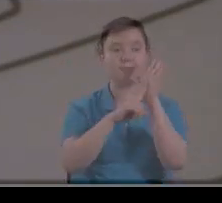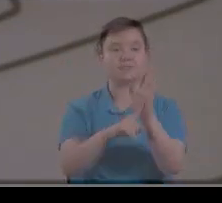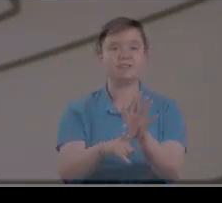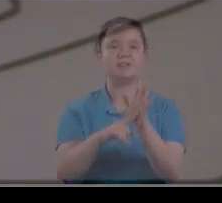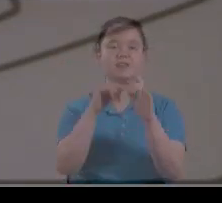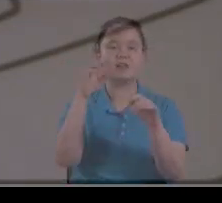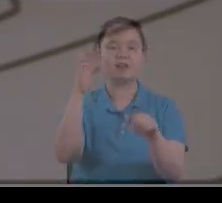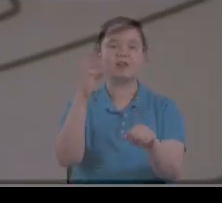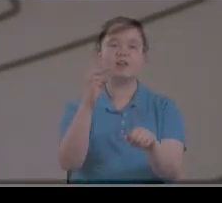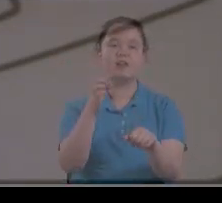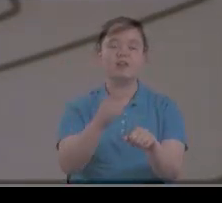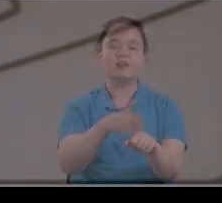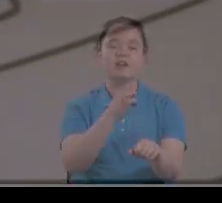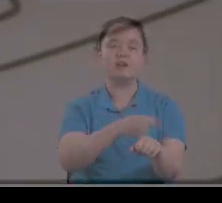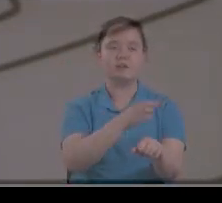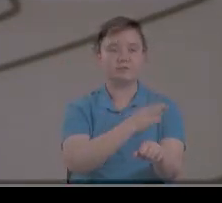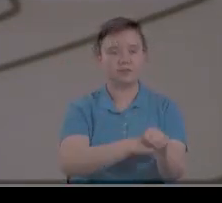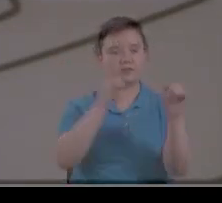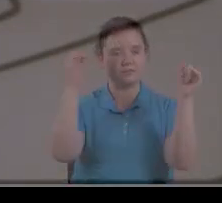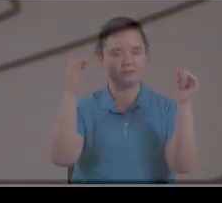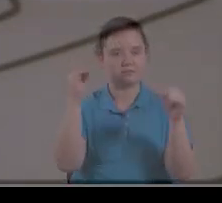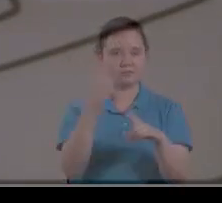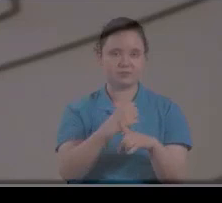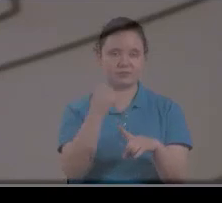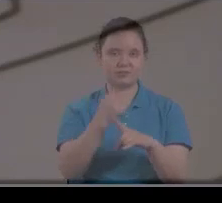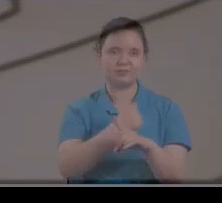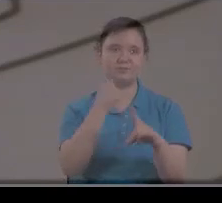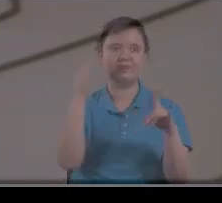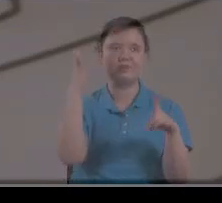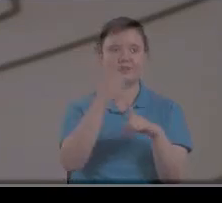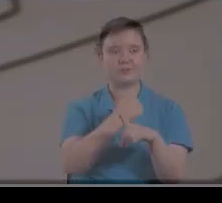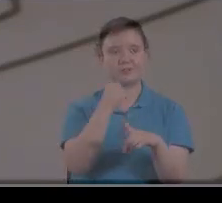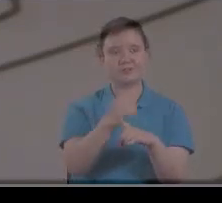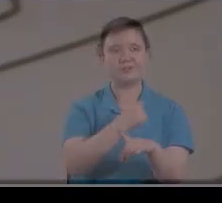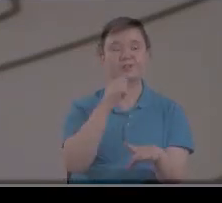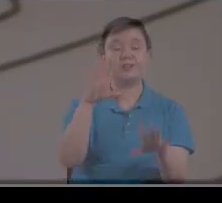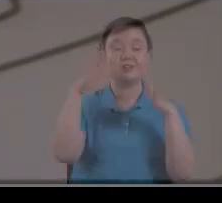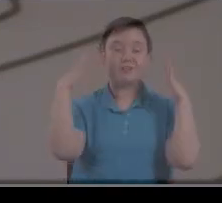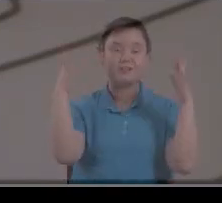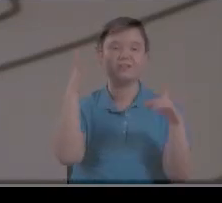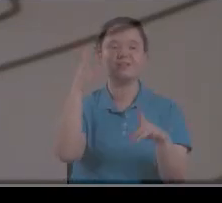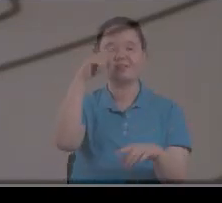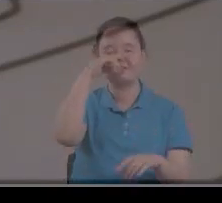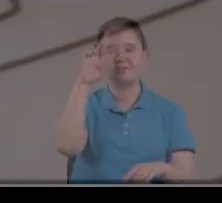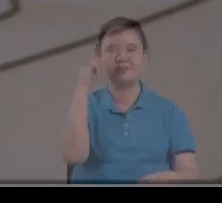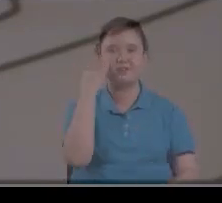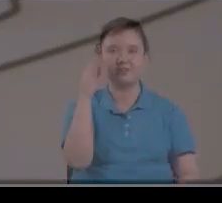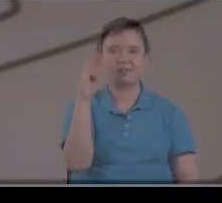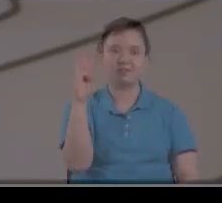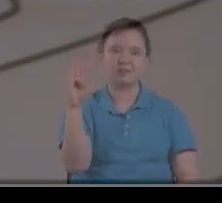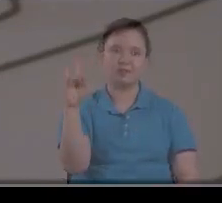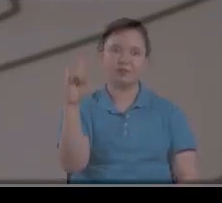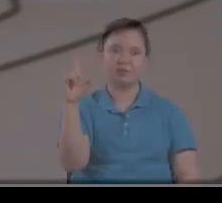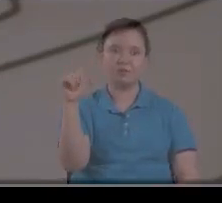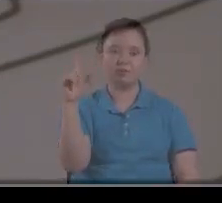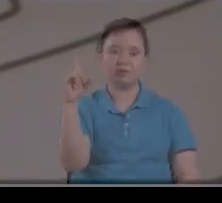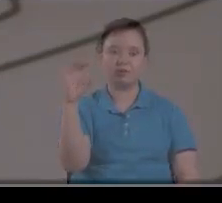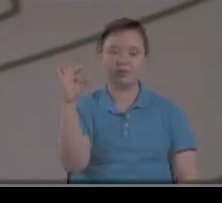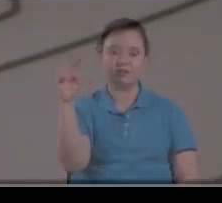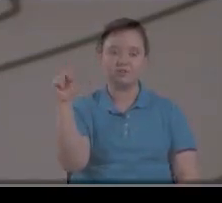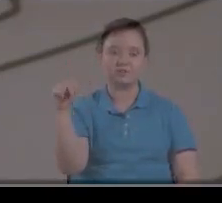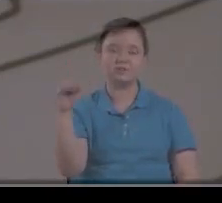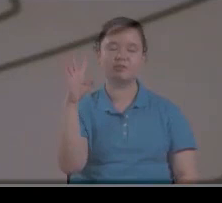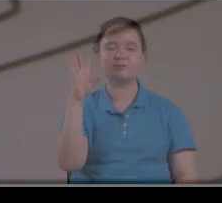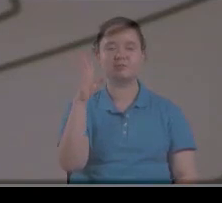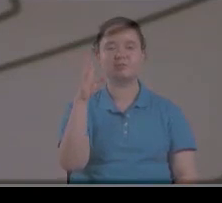ciento cincuenta días La gran La tribulación De tres años y medio Y la gran tribulación De otros tres años y medio Es